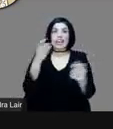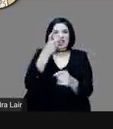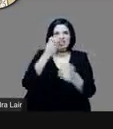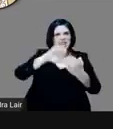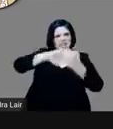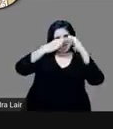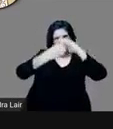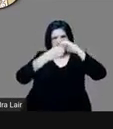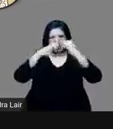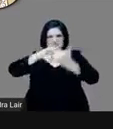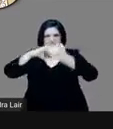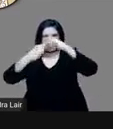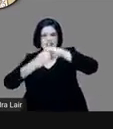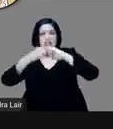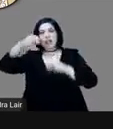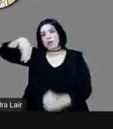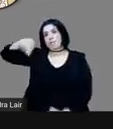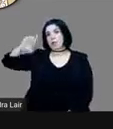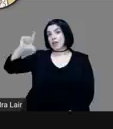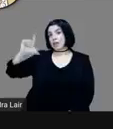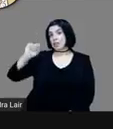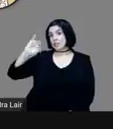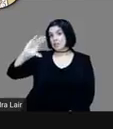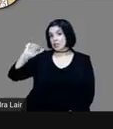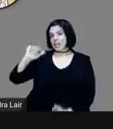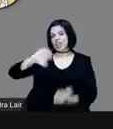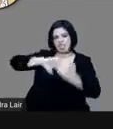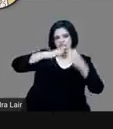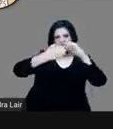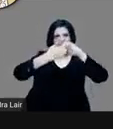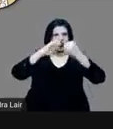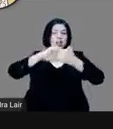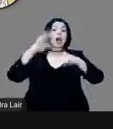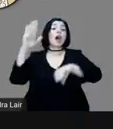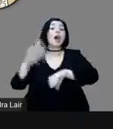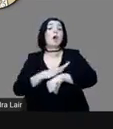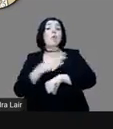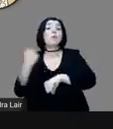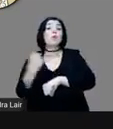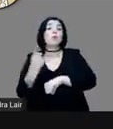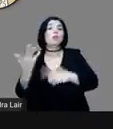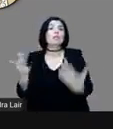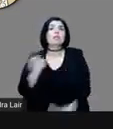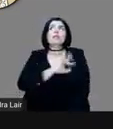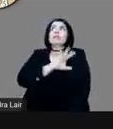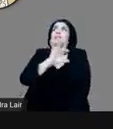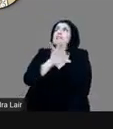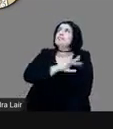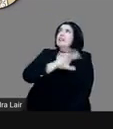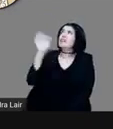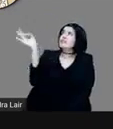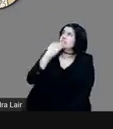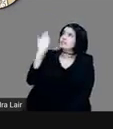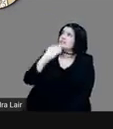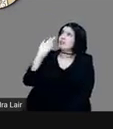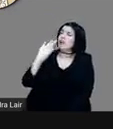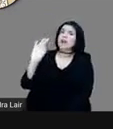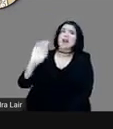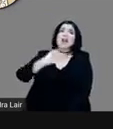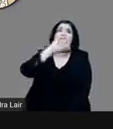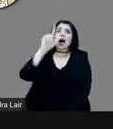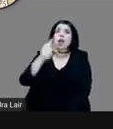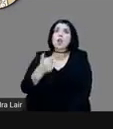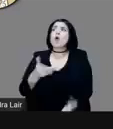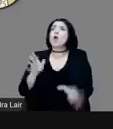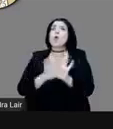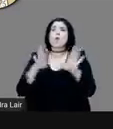de los mexicas, porque temían precisamente que en algún momento los fueran a conquistar, pues